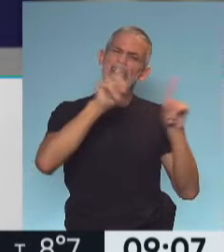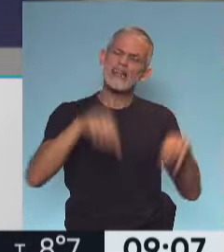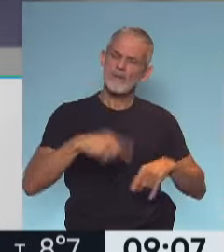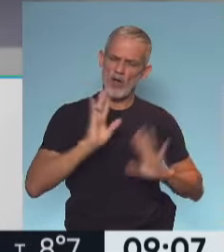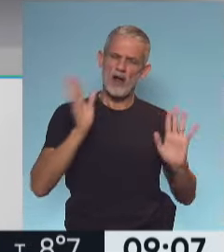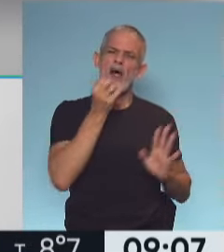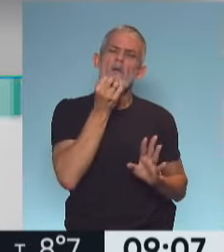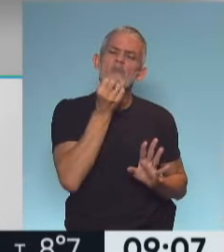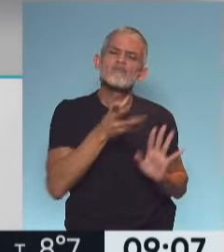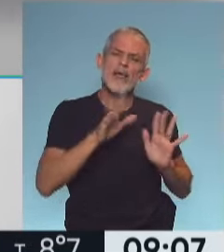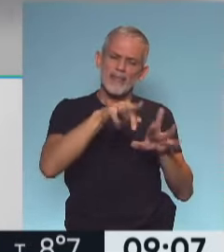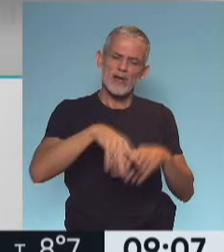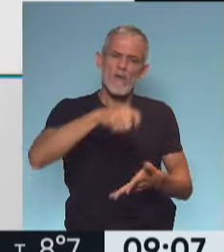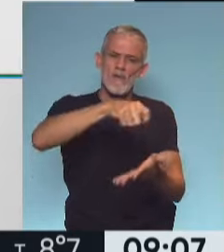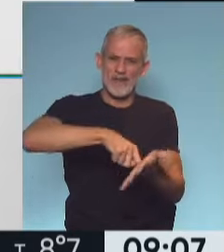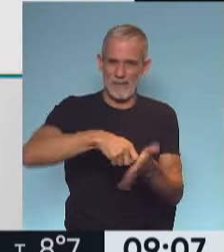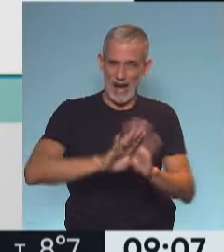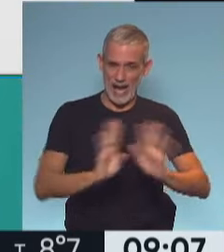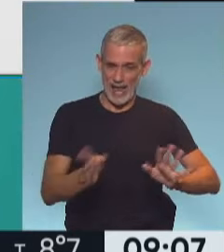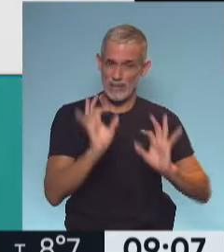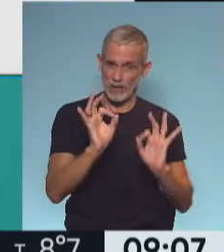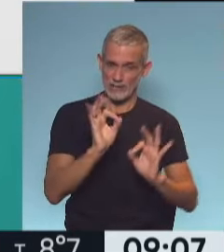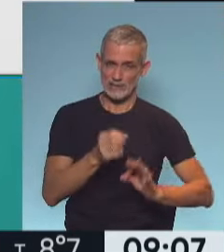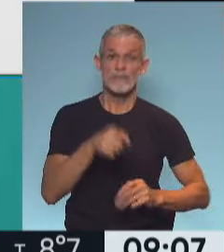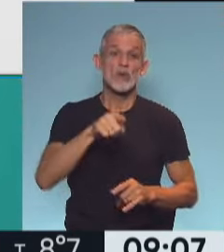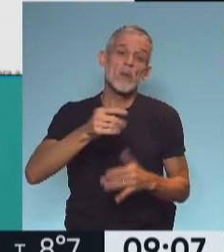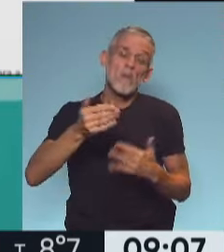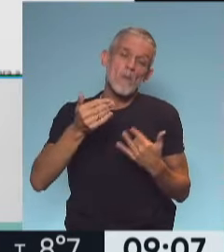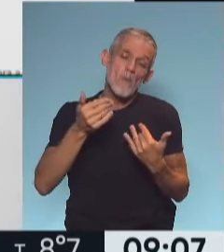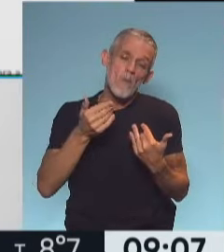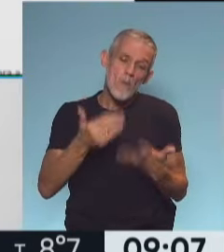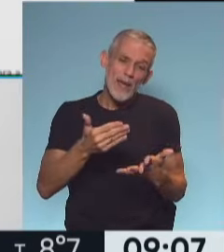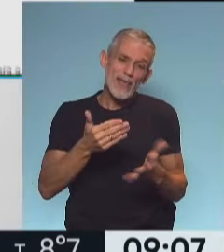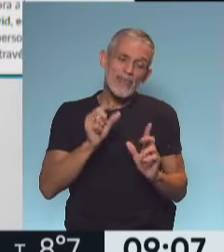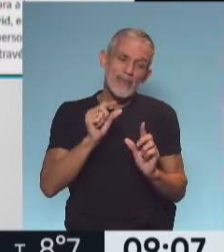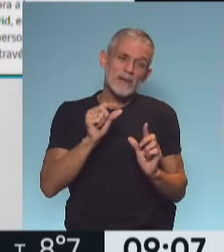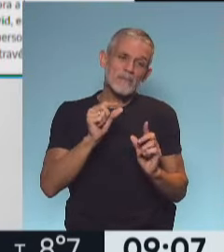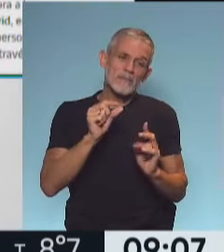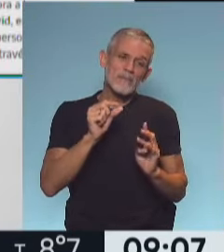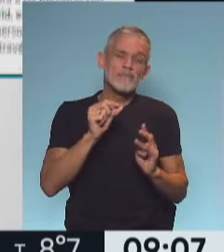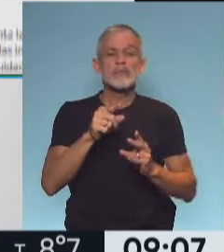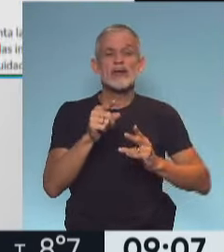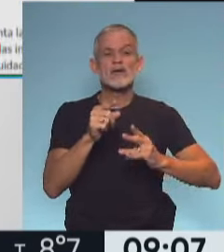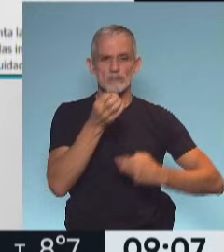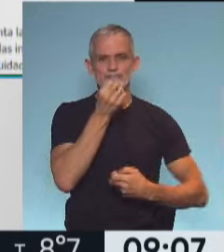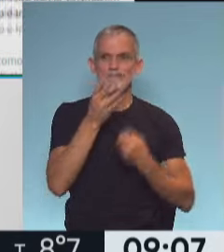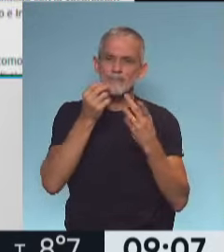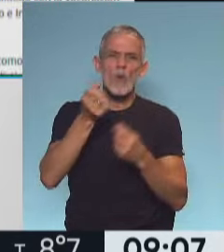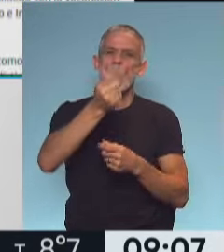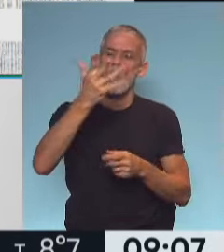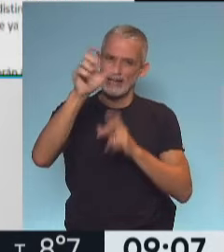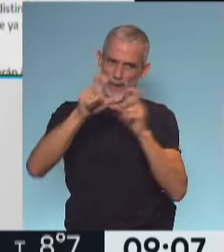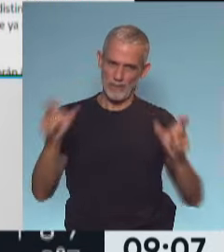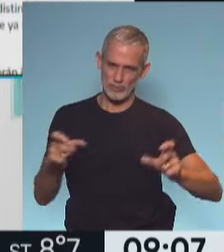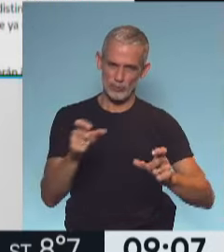declaración jurada ahí. Creo que esto también nos va a permitir ir sincerando el número de personas